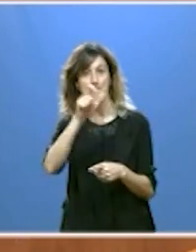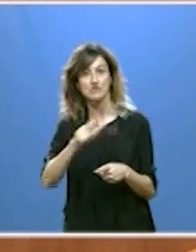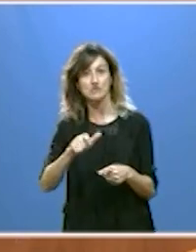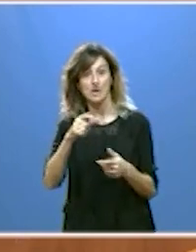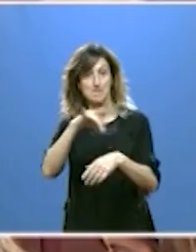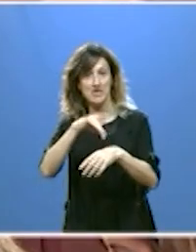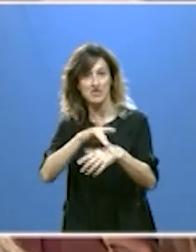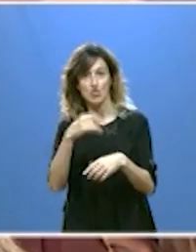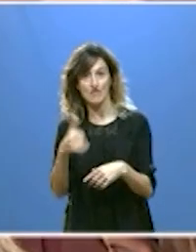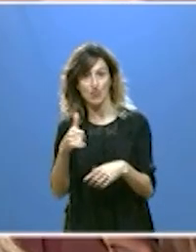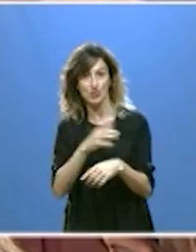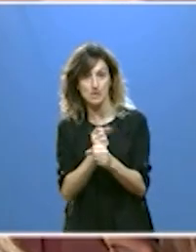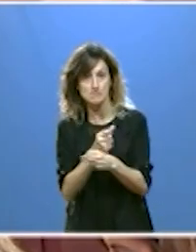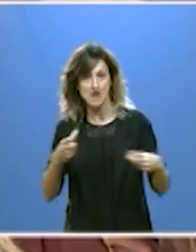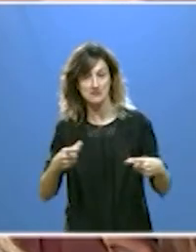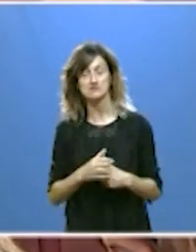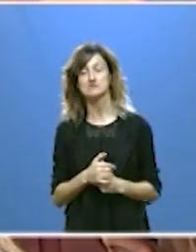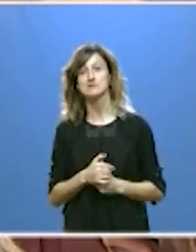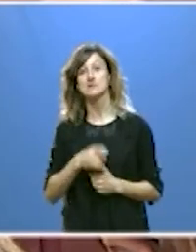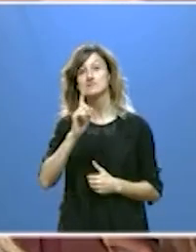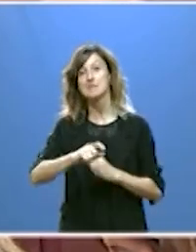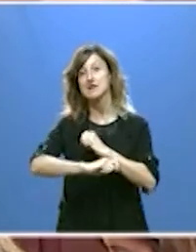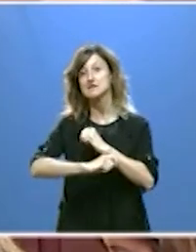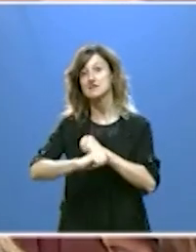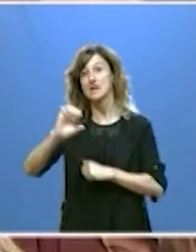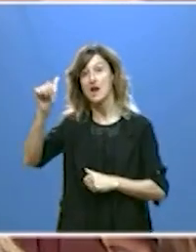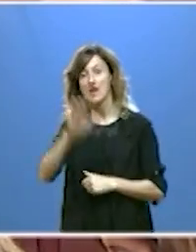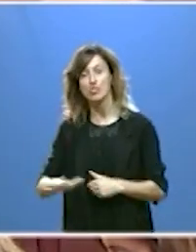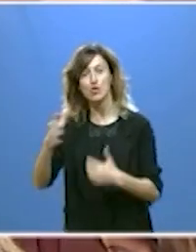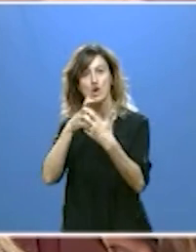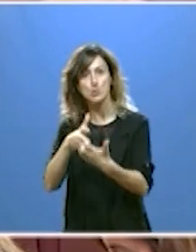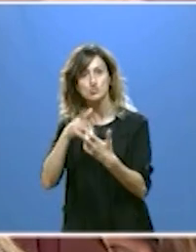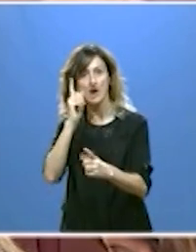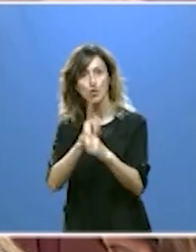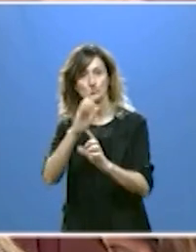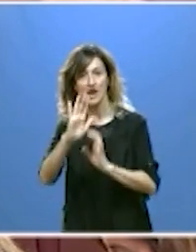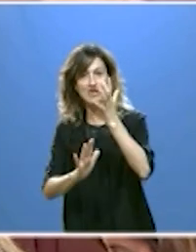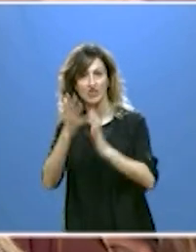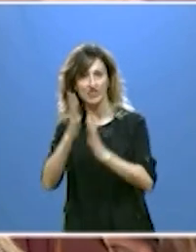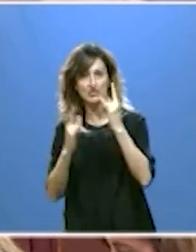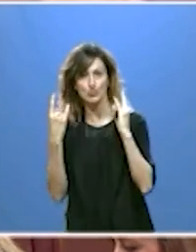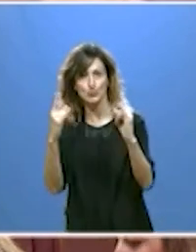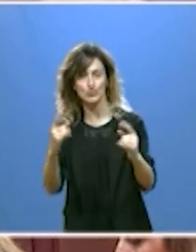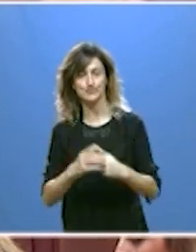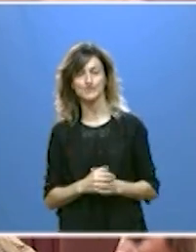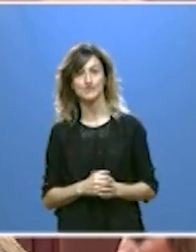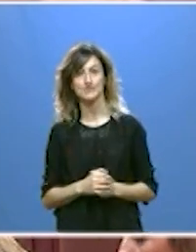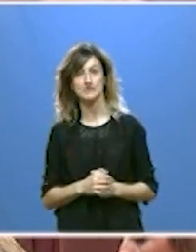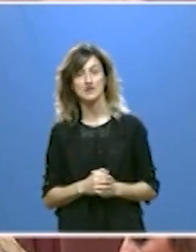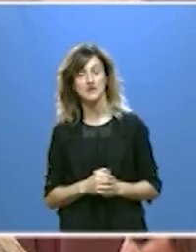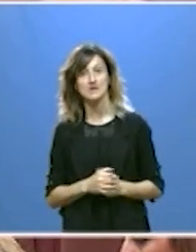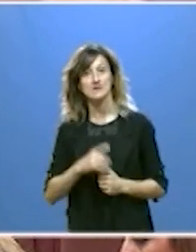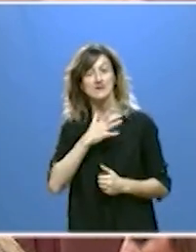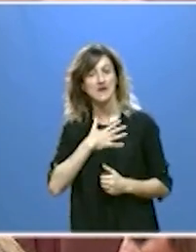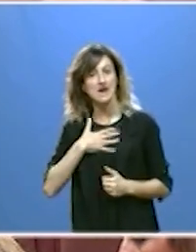también seguiremos pidiendo una estrategia nacional de lucha contra los incendios forestales para lo que incluso